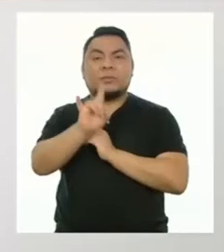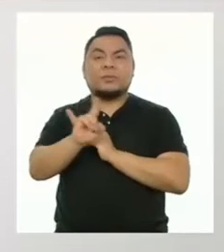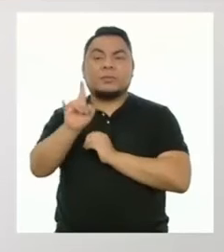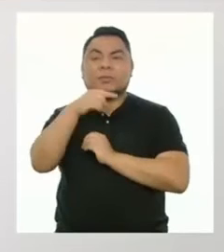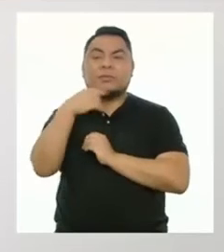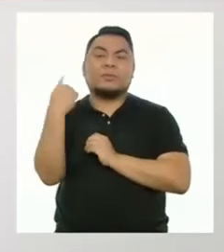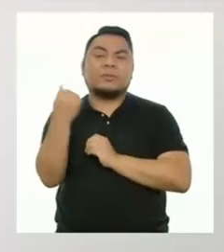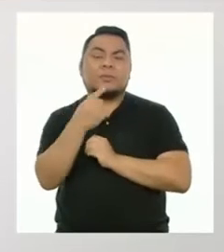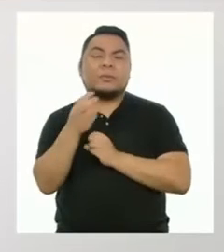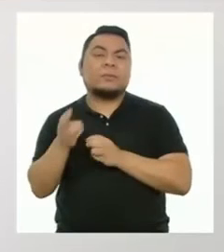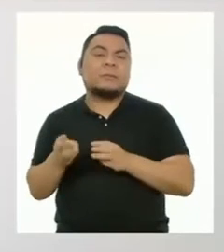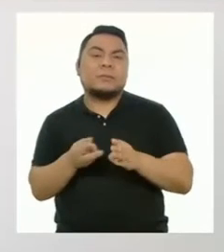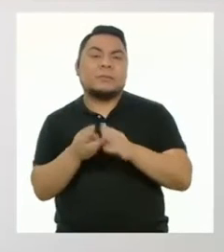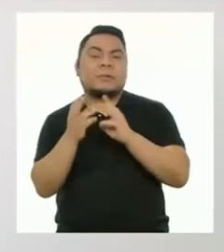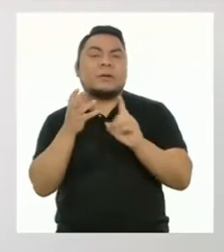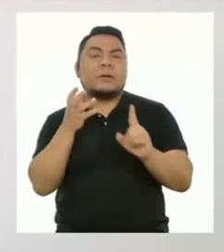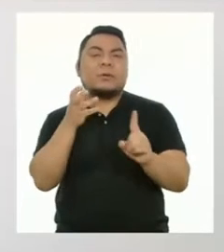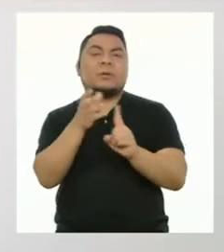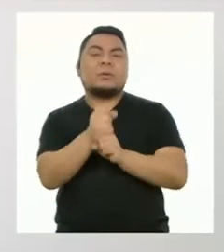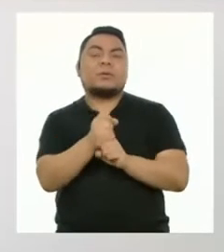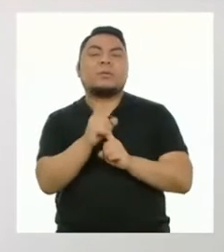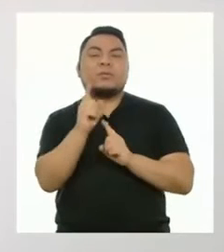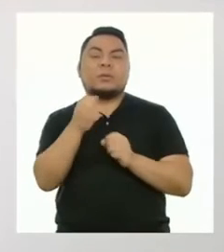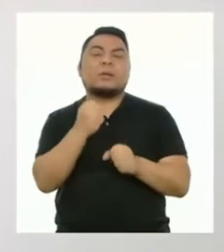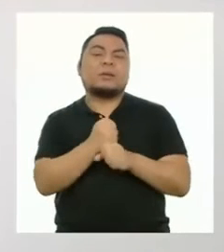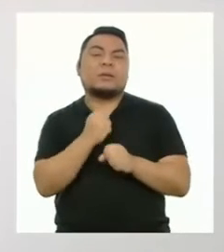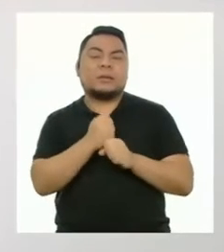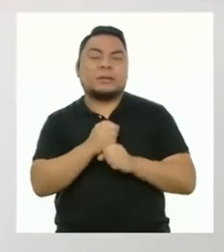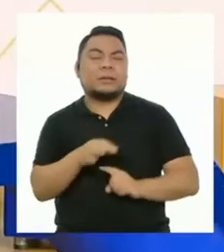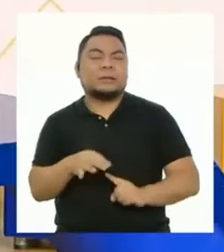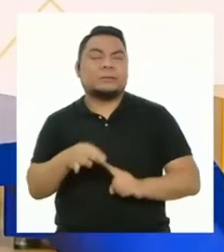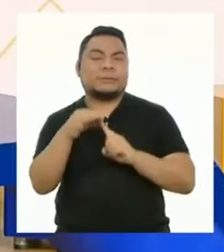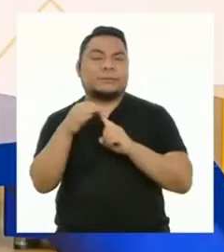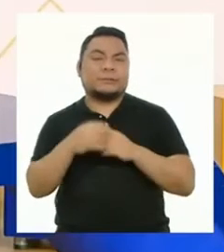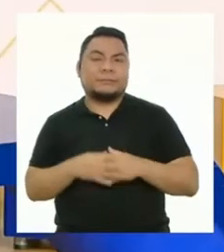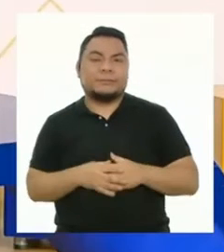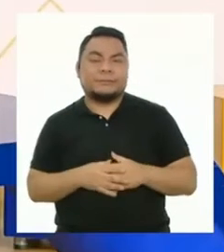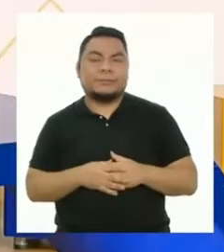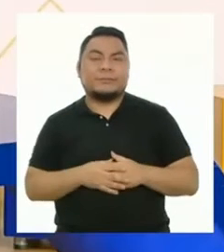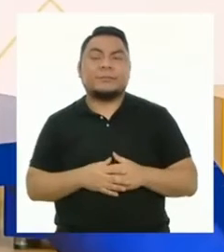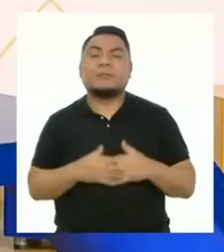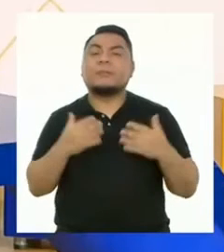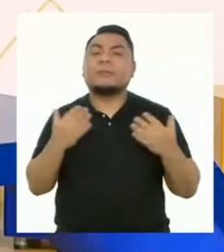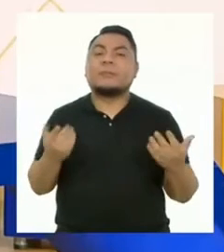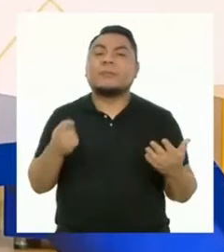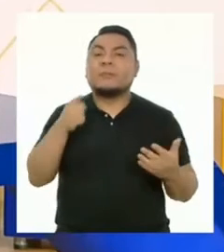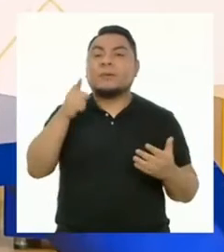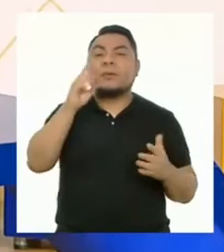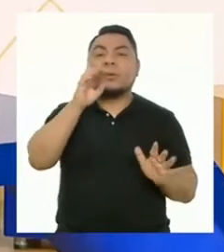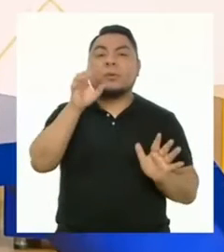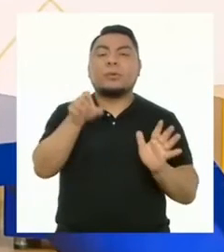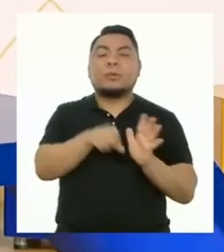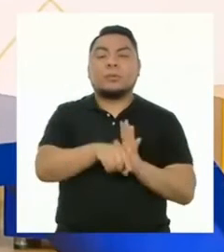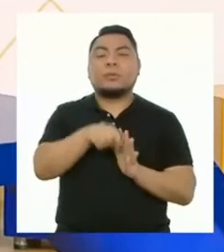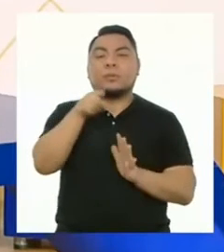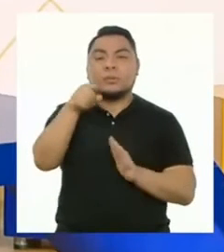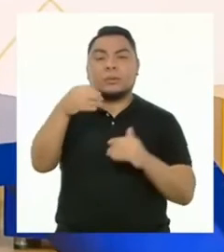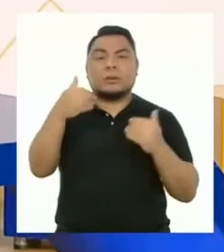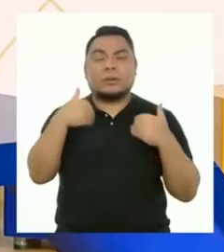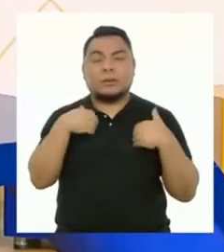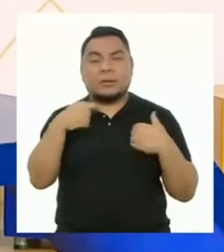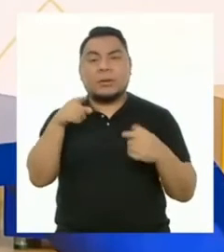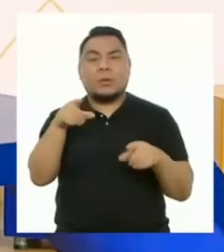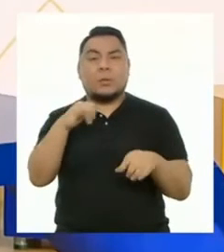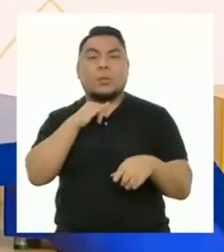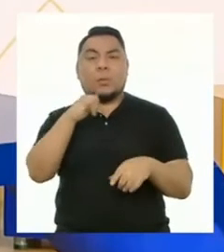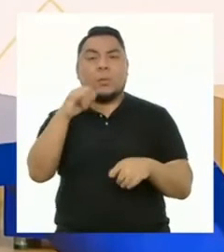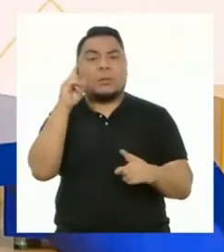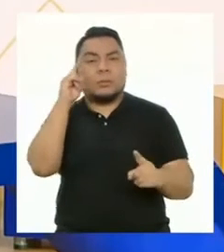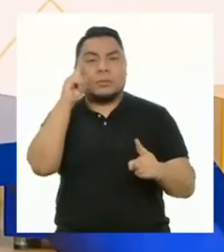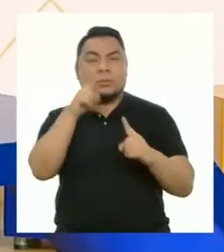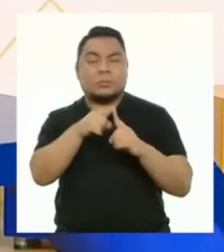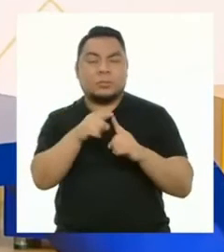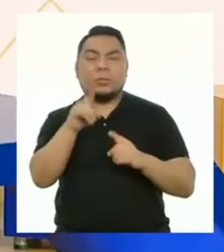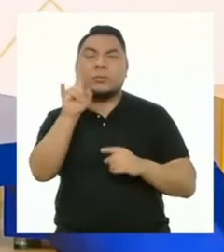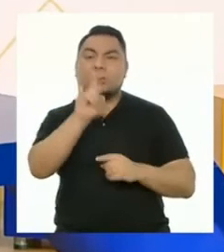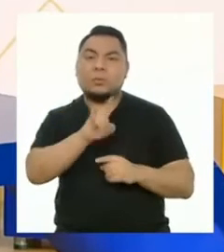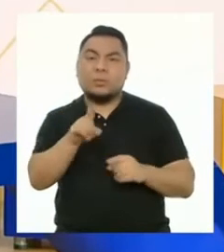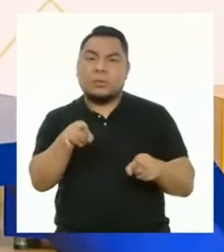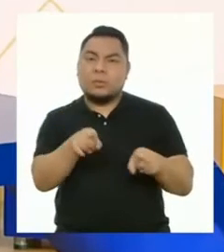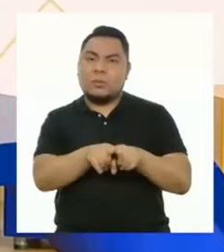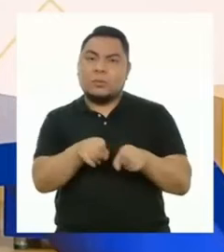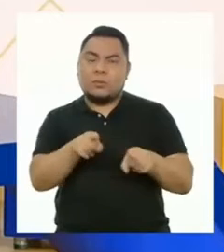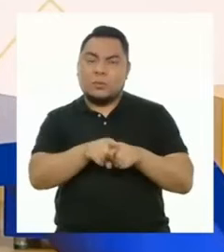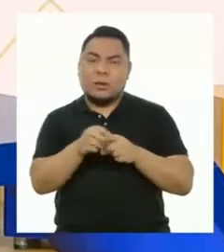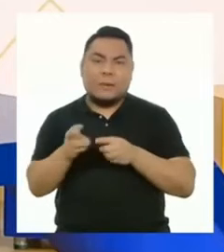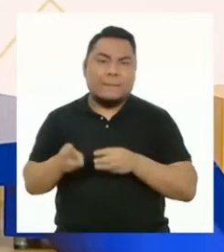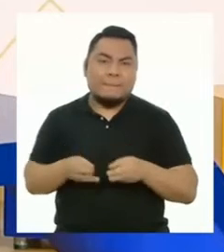que usamos como un medio para lograr una tarea específica. Y si por ejemplo, tú y yo tenemos un mismo objetivo, ¿usaremos